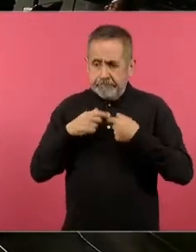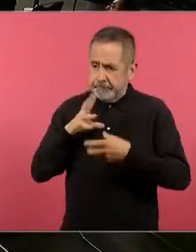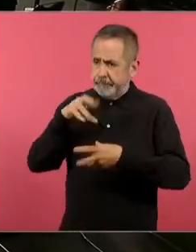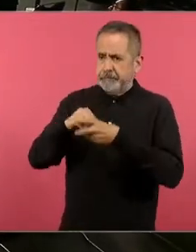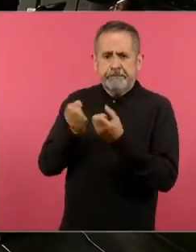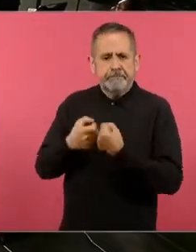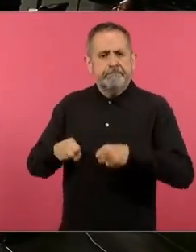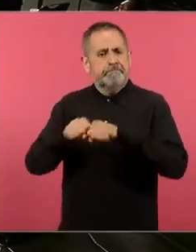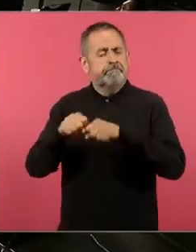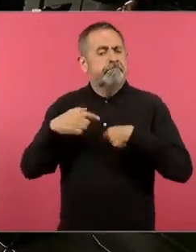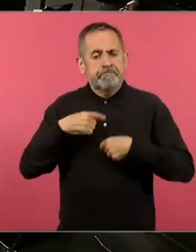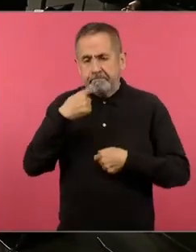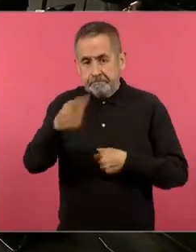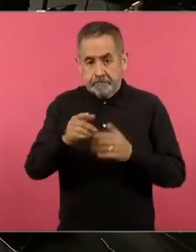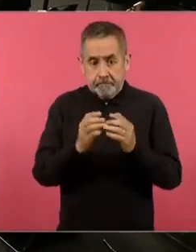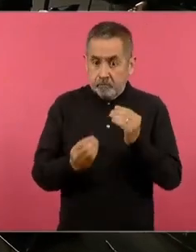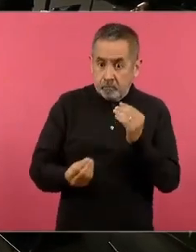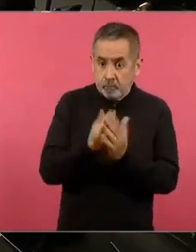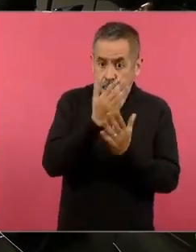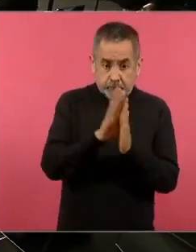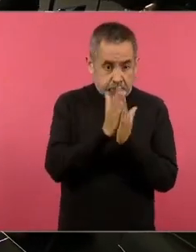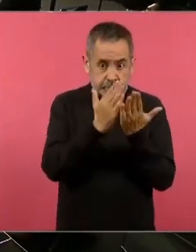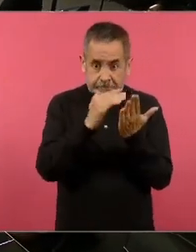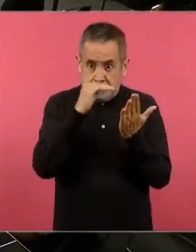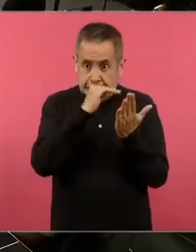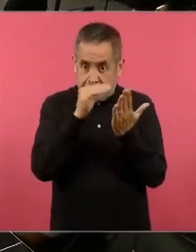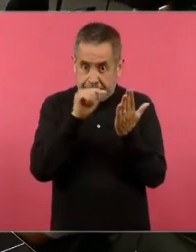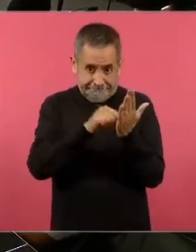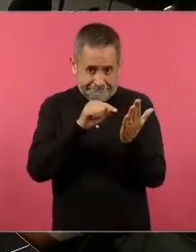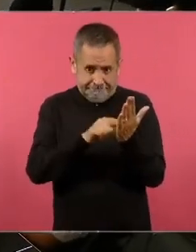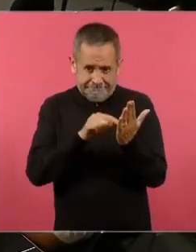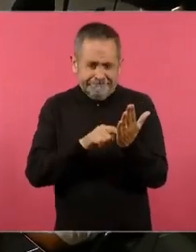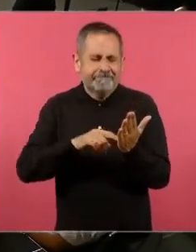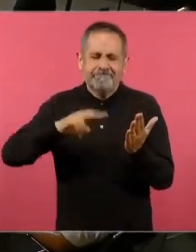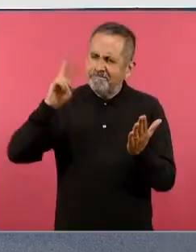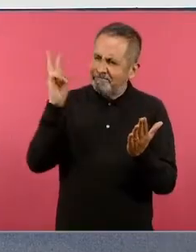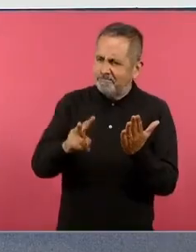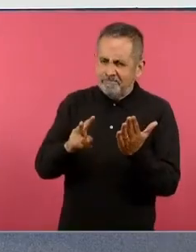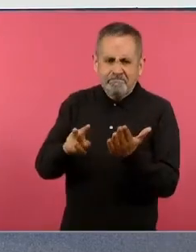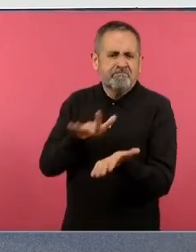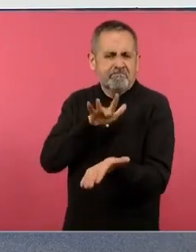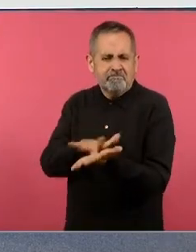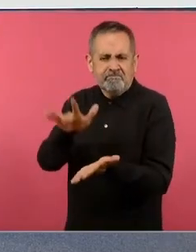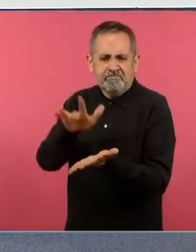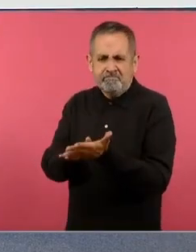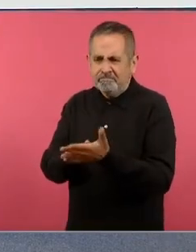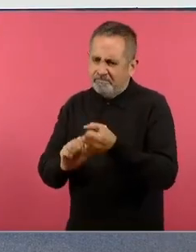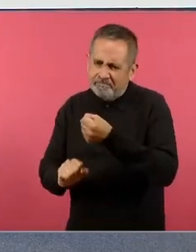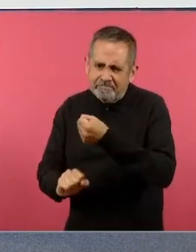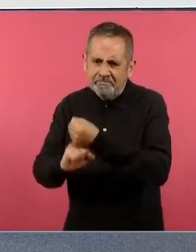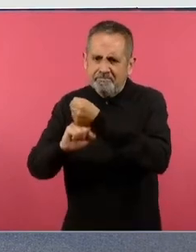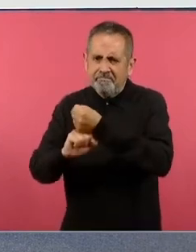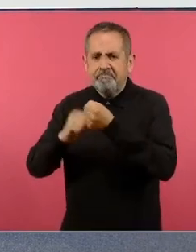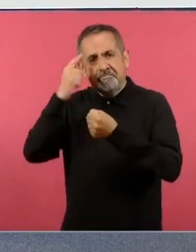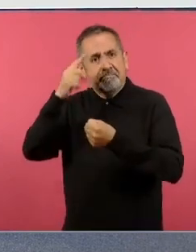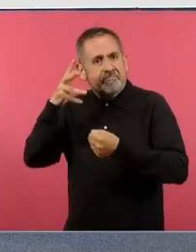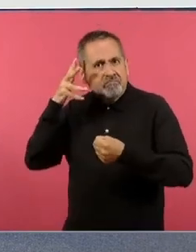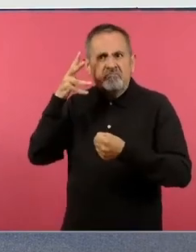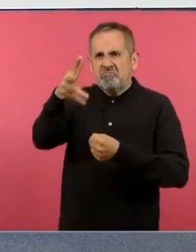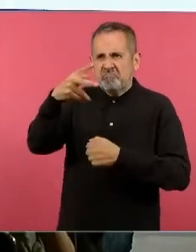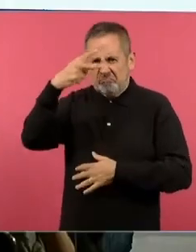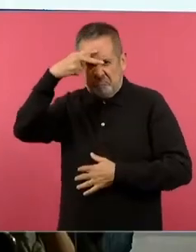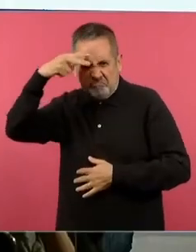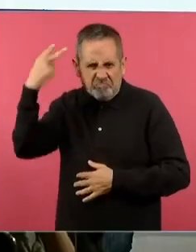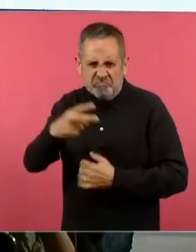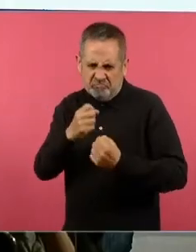sociedad que los nuevos libros de texto son la base para modelar un México más fuerte, más